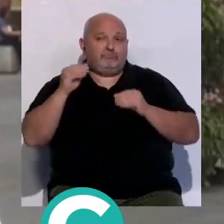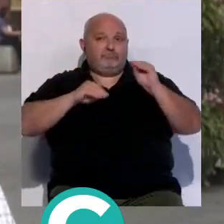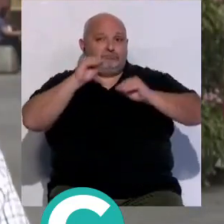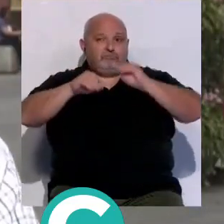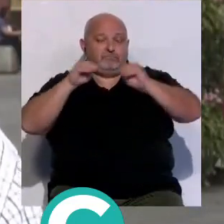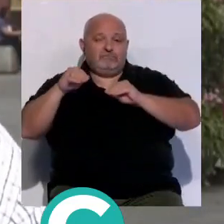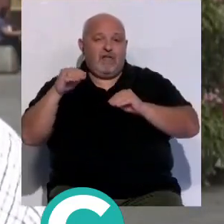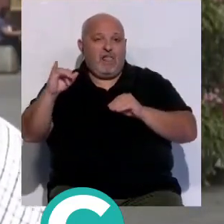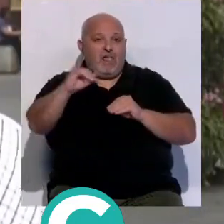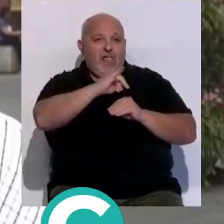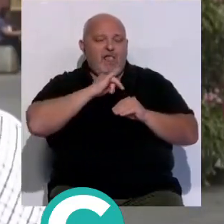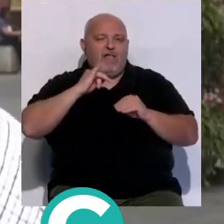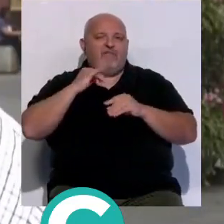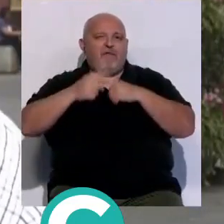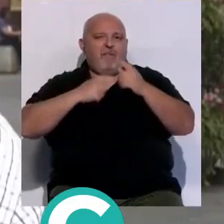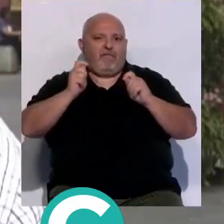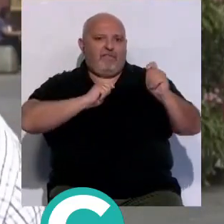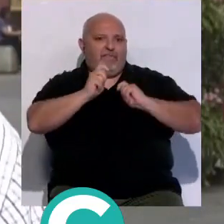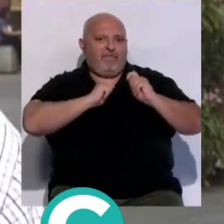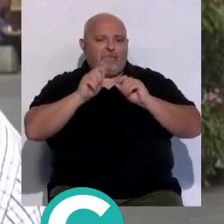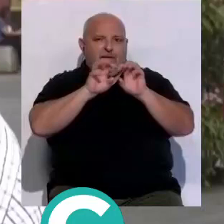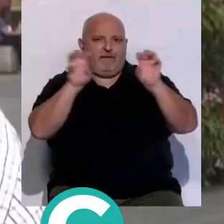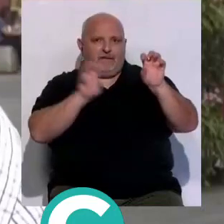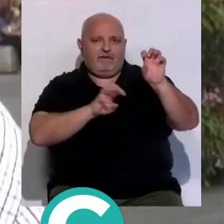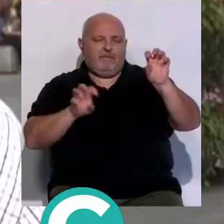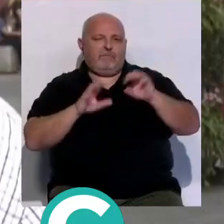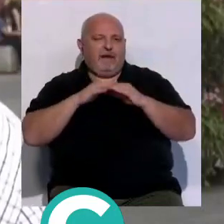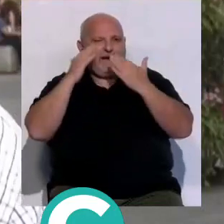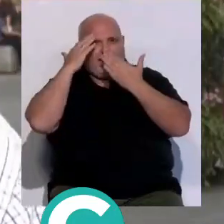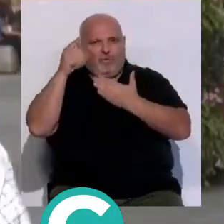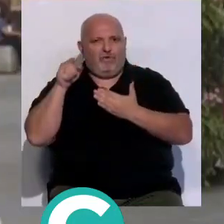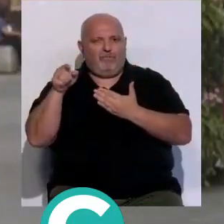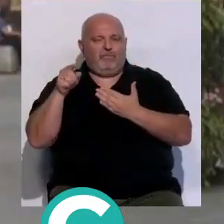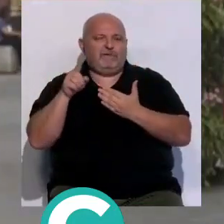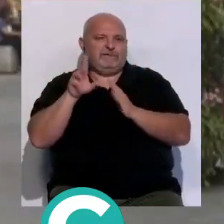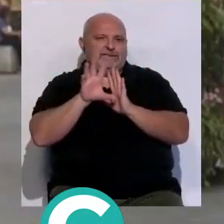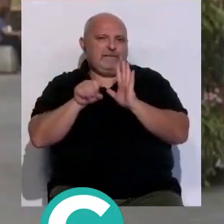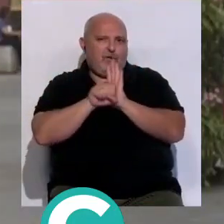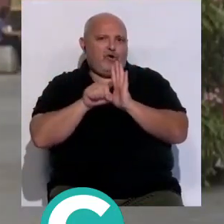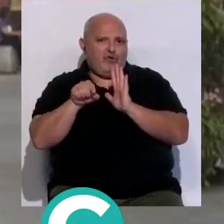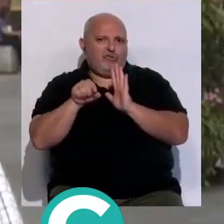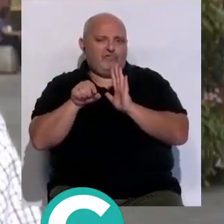un llamamiento a la familia y ponerla allí hacer un acto simbólico